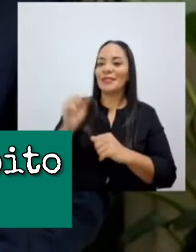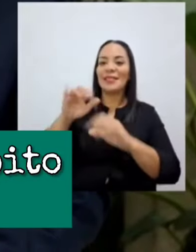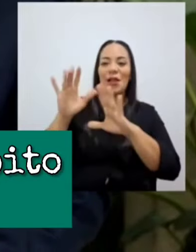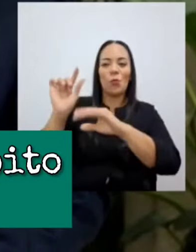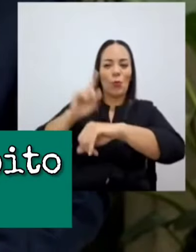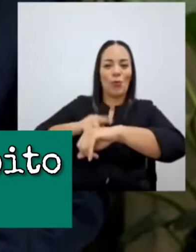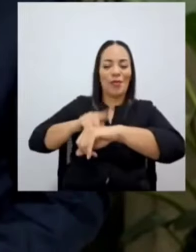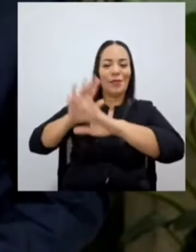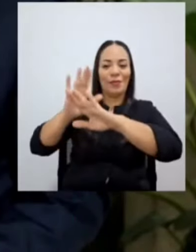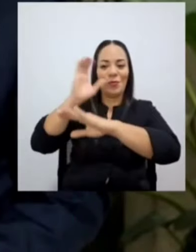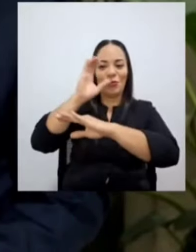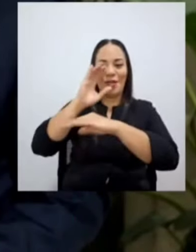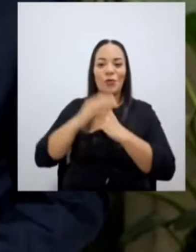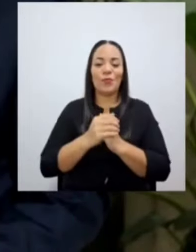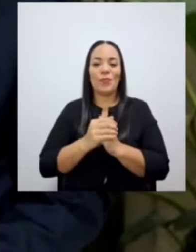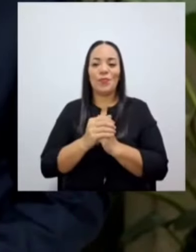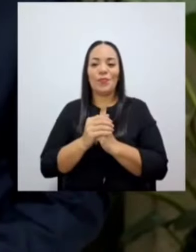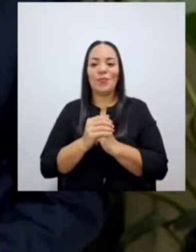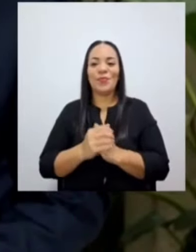tiempito para buscarlo.